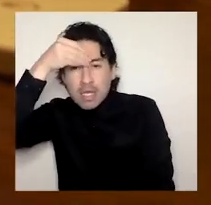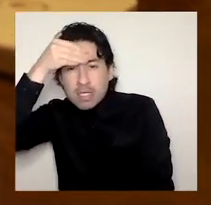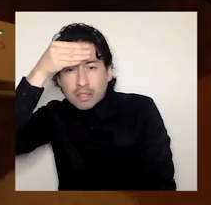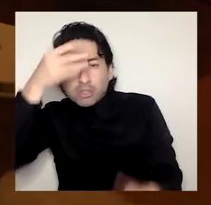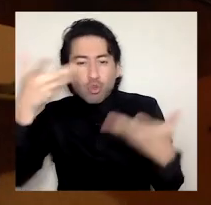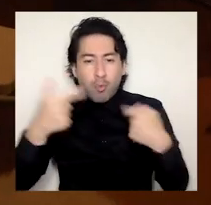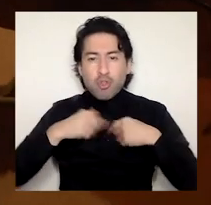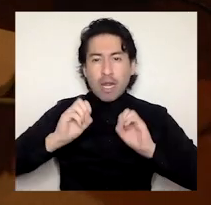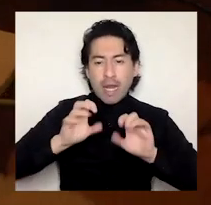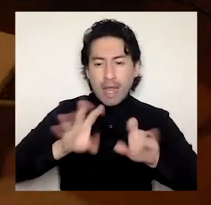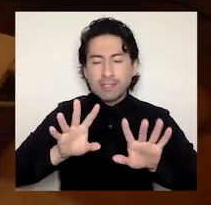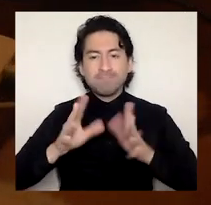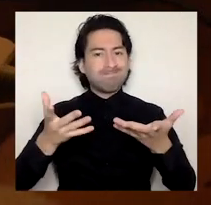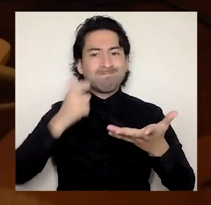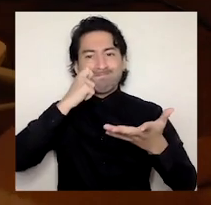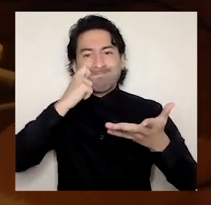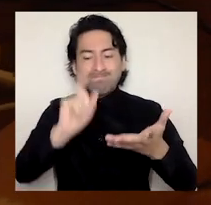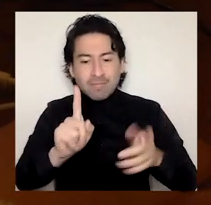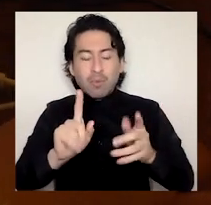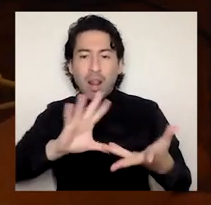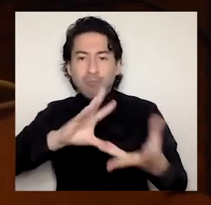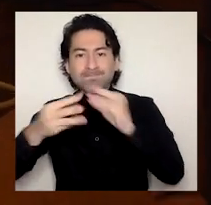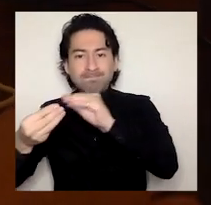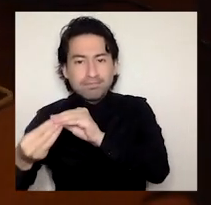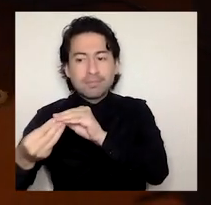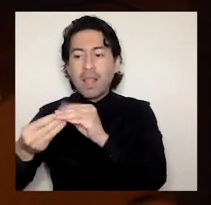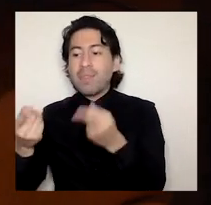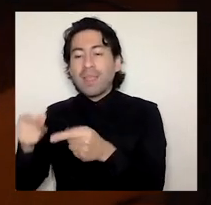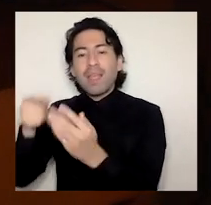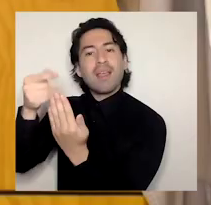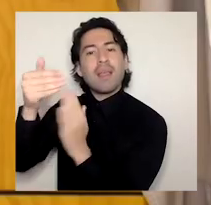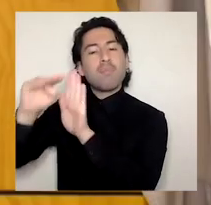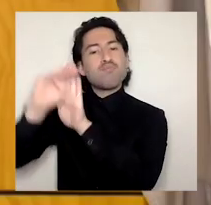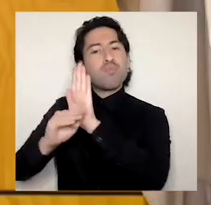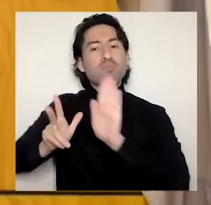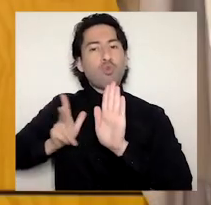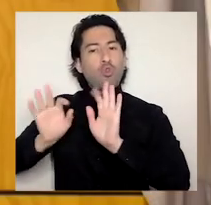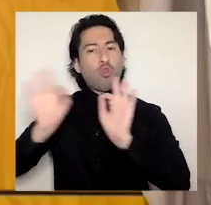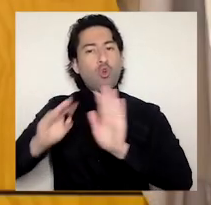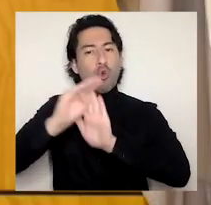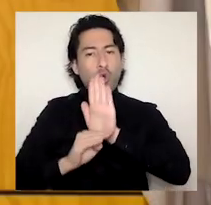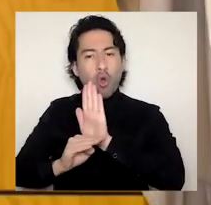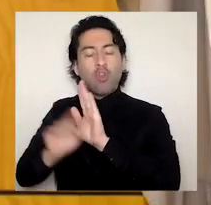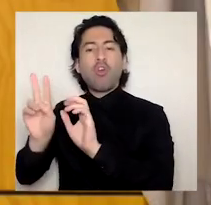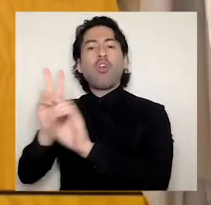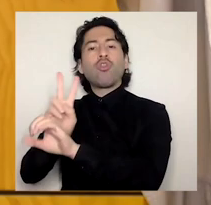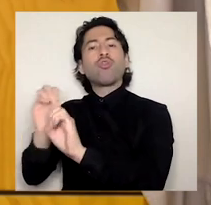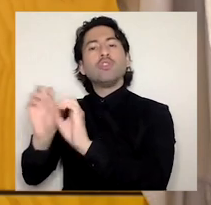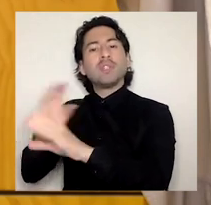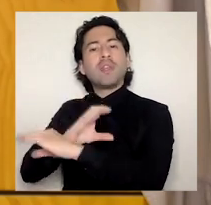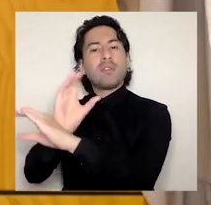clases, adaptándolas al marco del protocolo de docencia a distancia, les debemos nuestro más